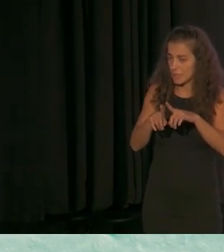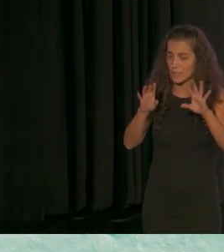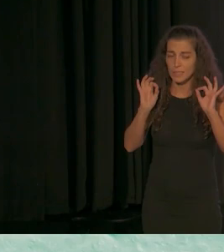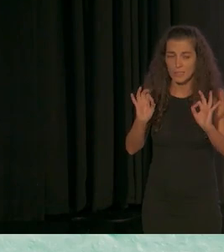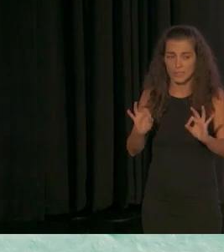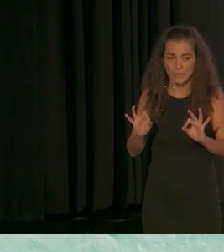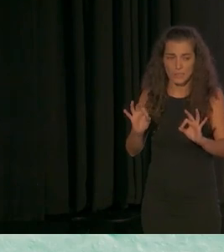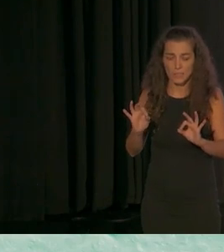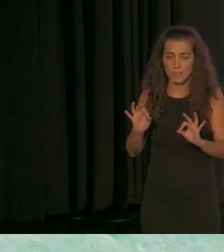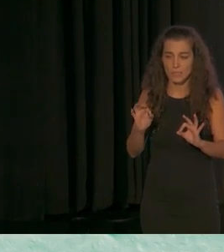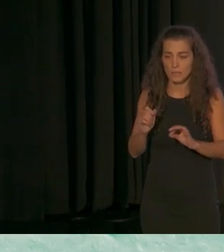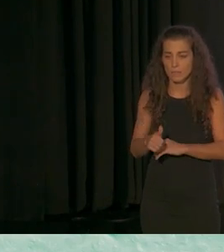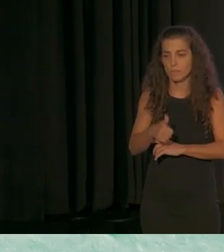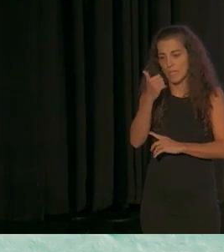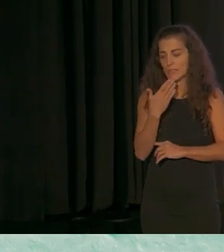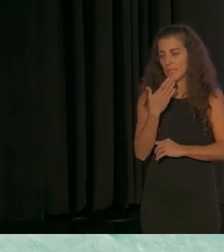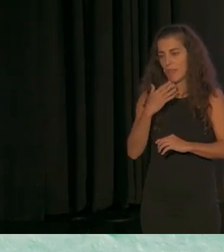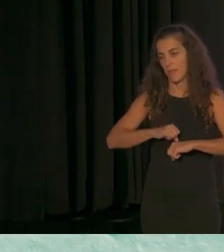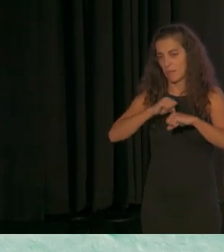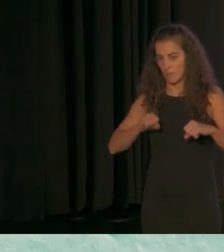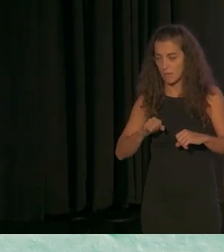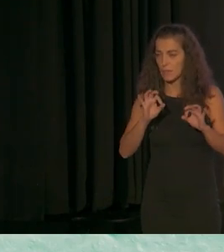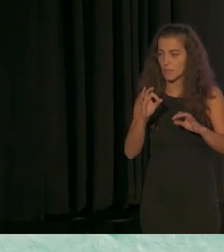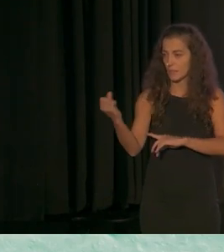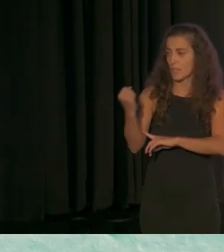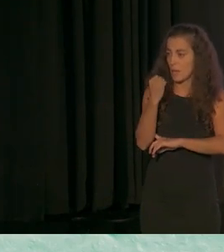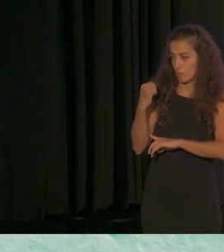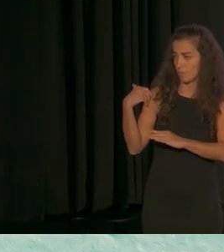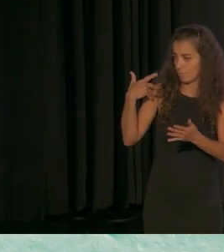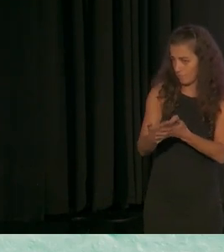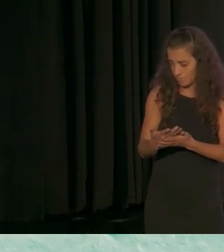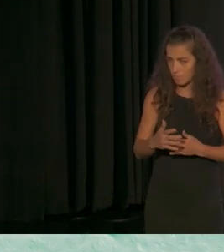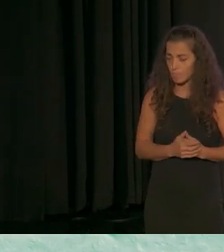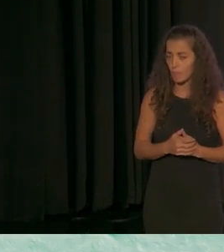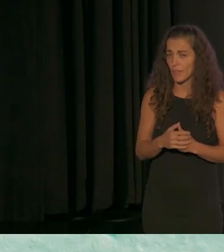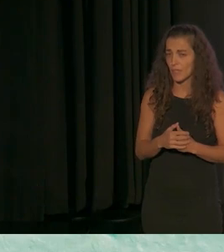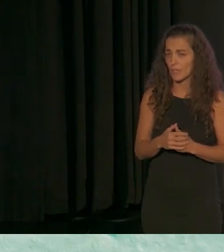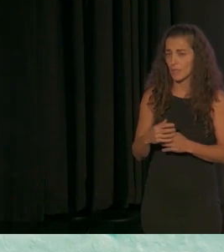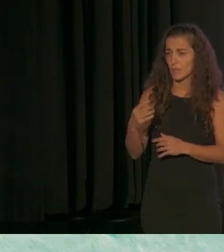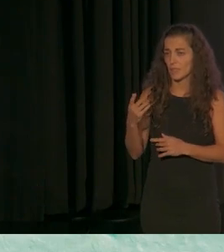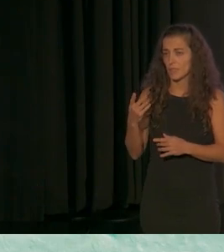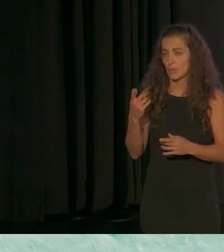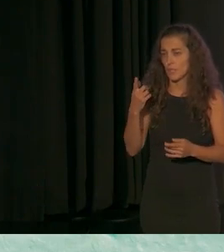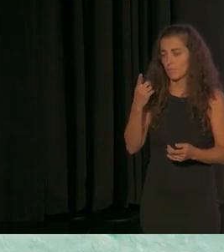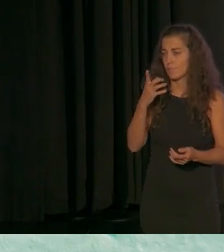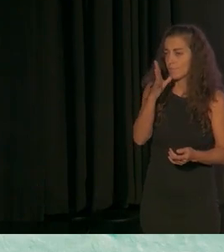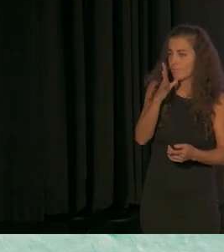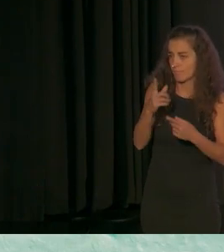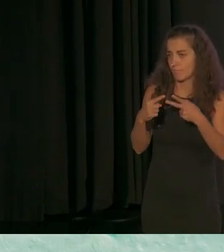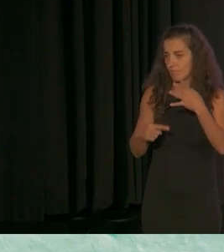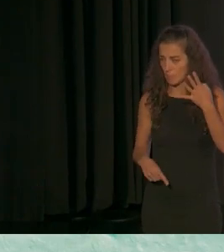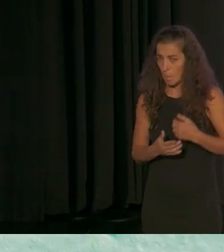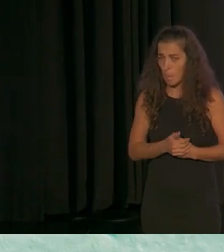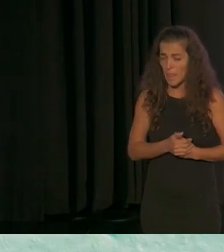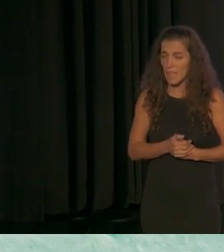más bien en la edad adulta de los apoyos recibidos. Y dice un padre valga como